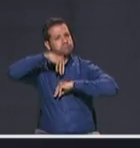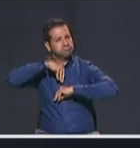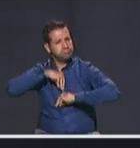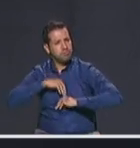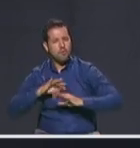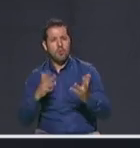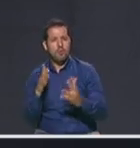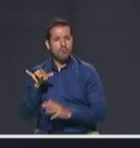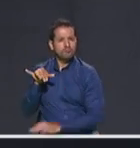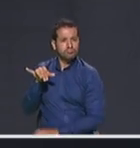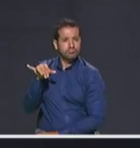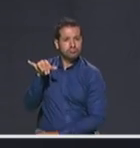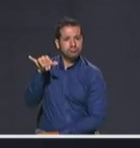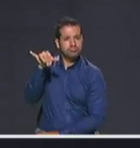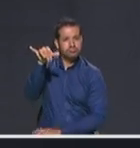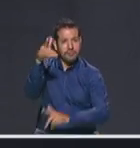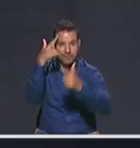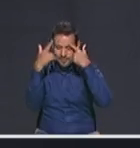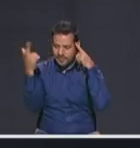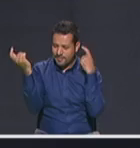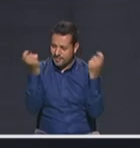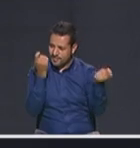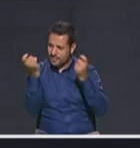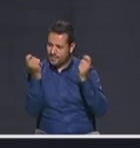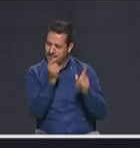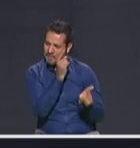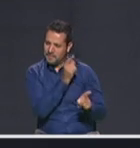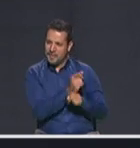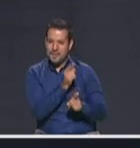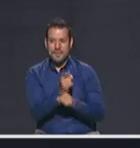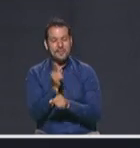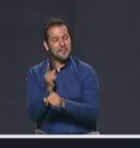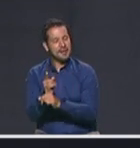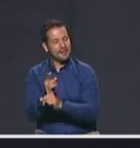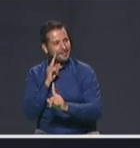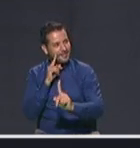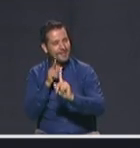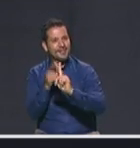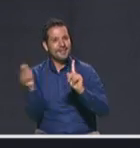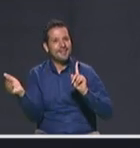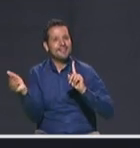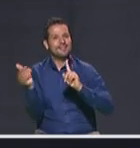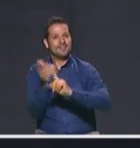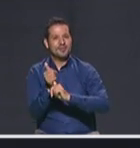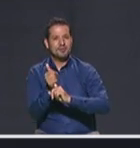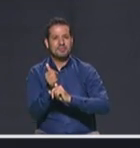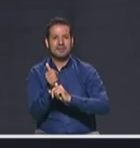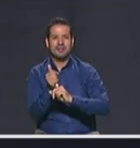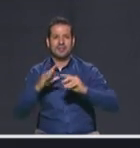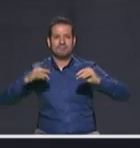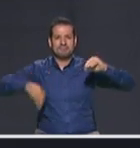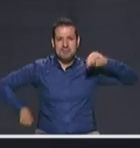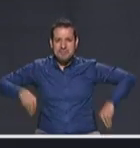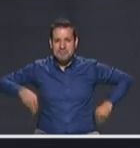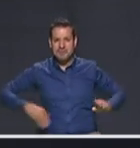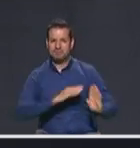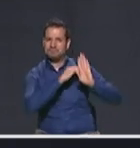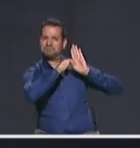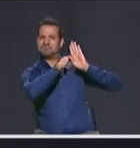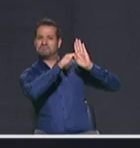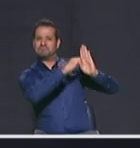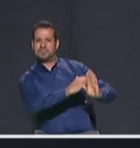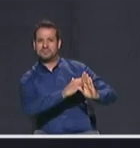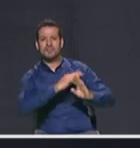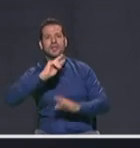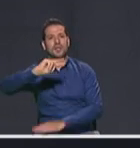Aeronáutica Civil estrategias eficaces para lograr contrarrestar la corrupción por una parte y segundo,